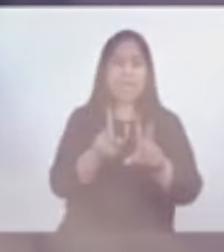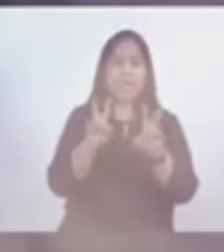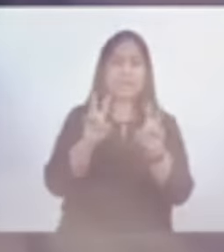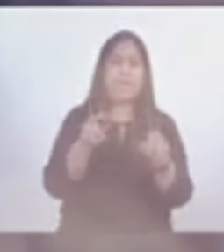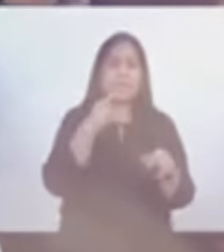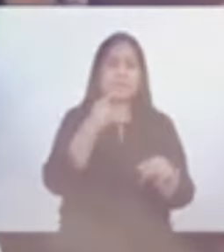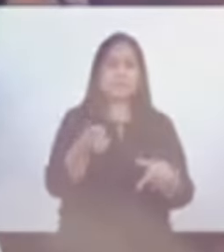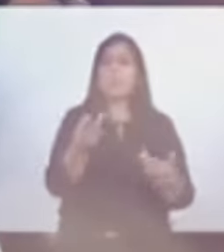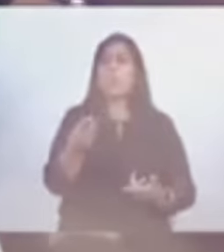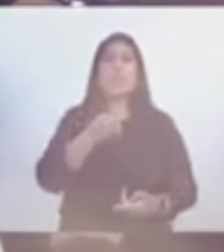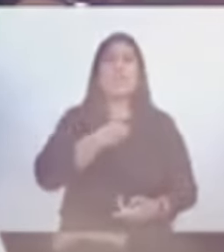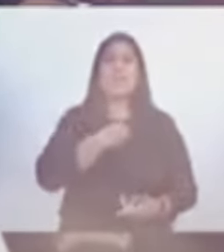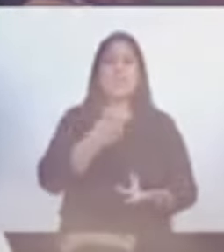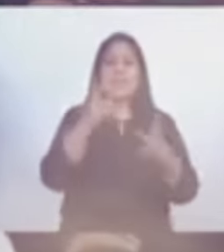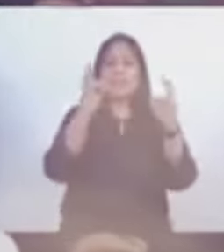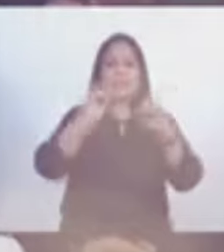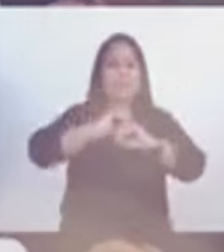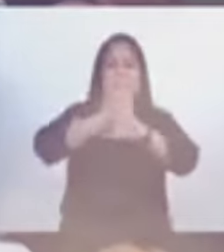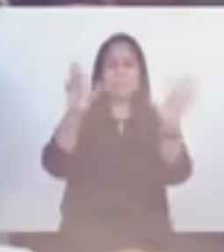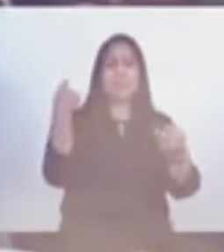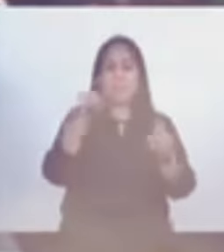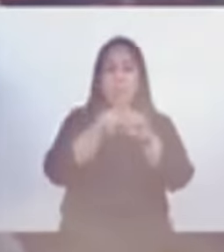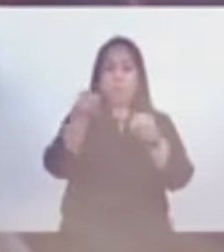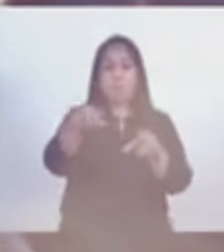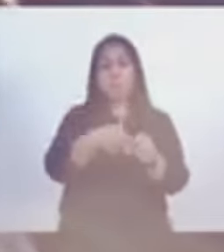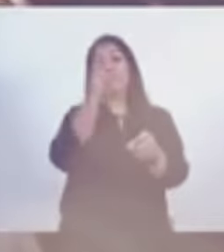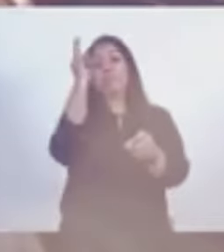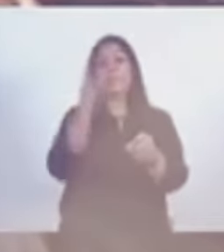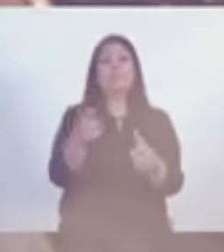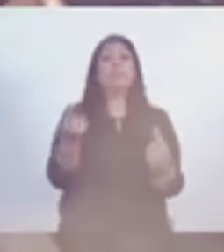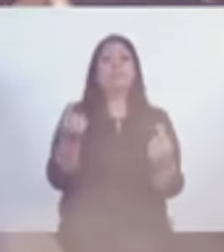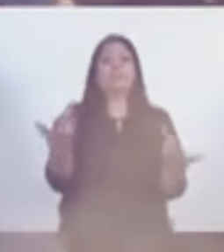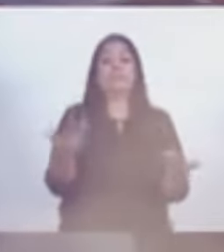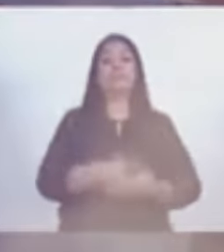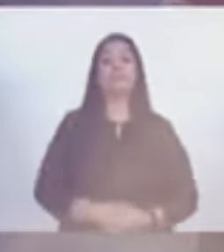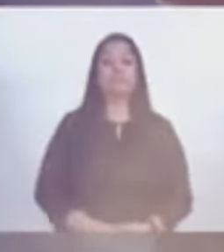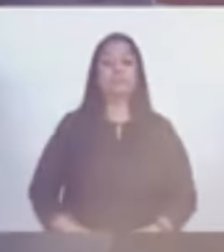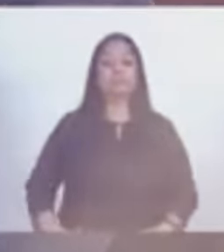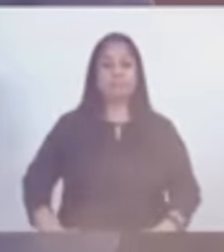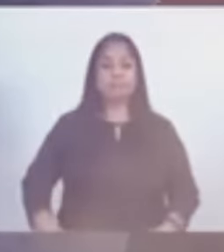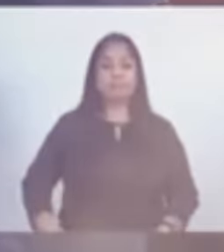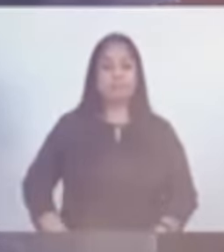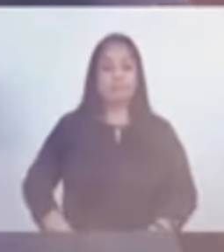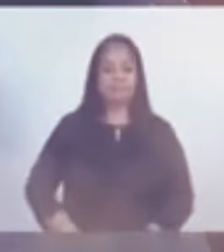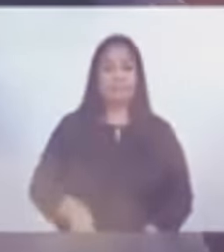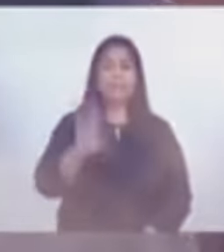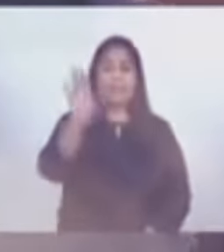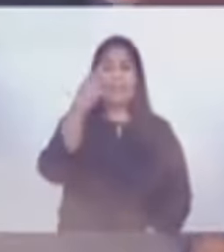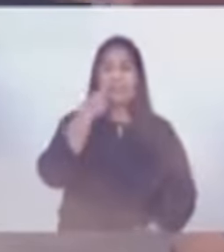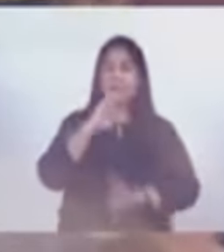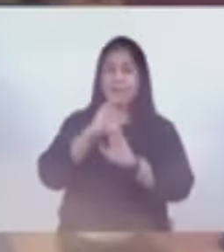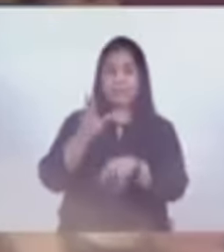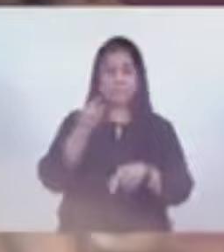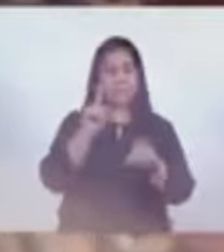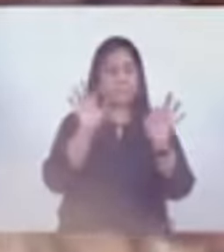¿qué espera dejar en materia de transparencia para cuando usted deje su gobierno? Bueno, te voy a contestar primero la última, porque la